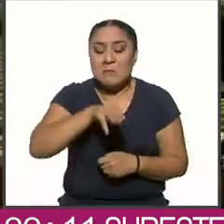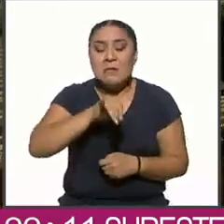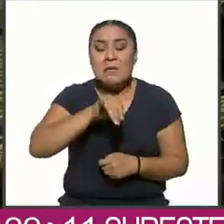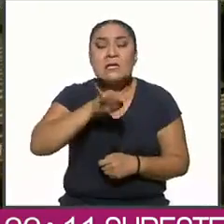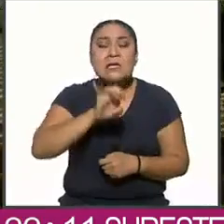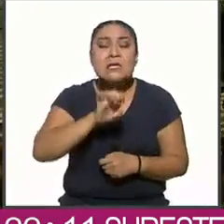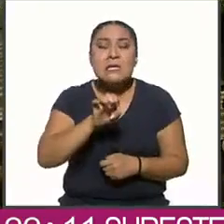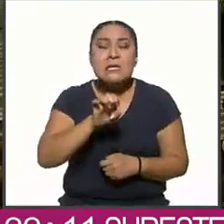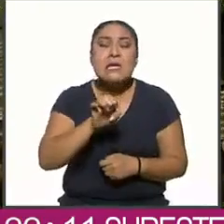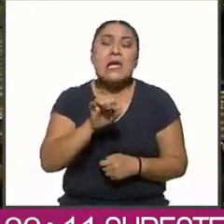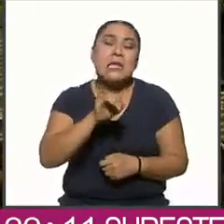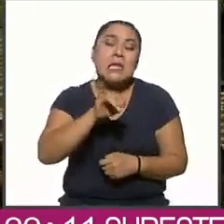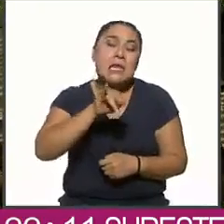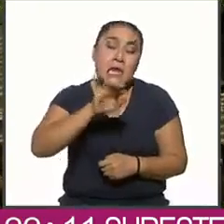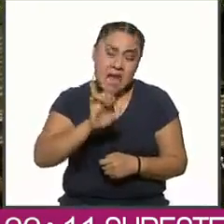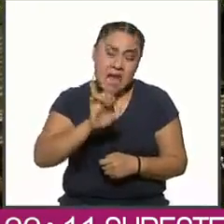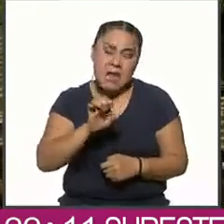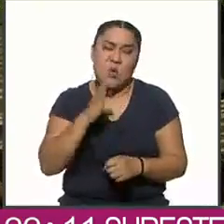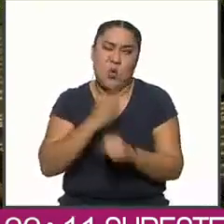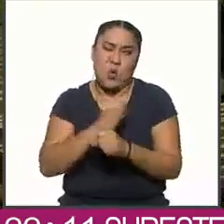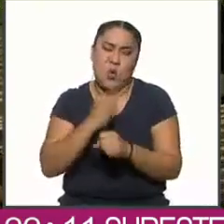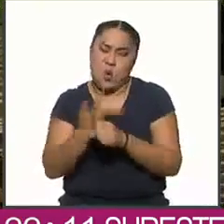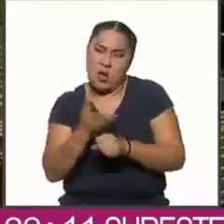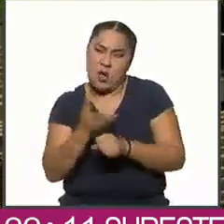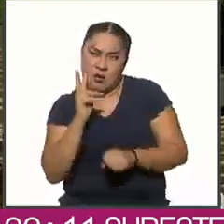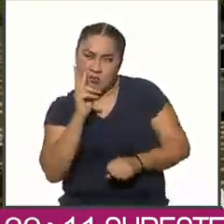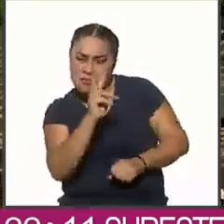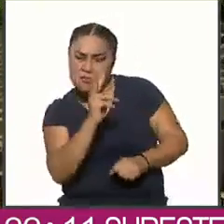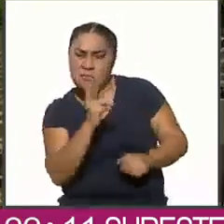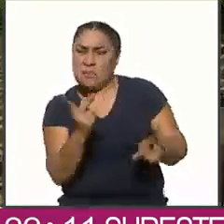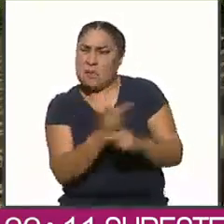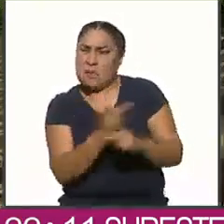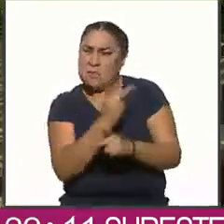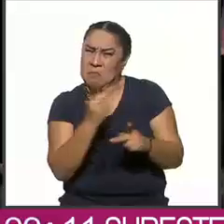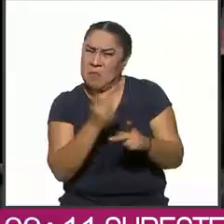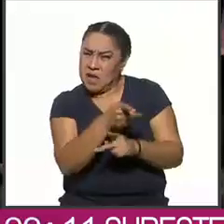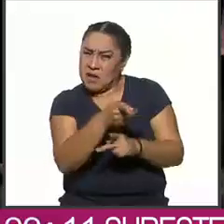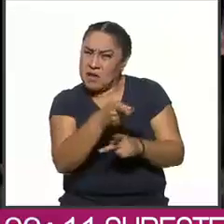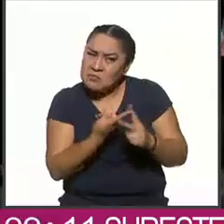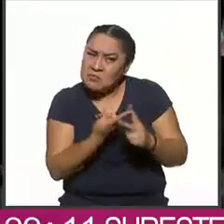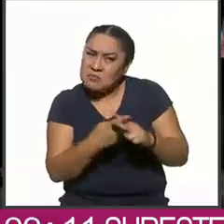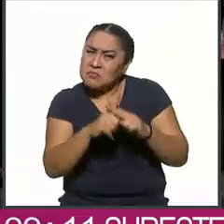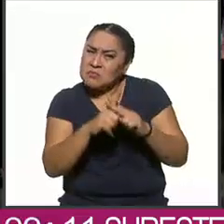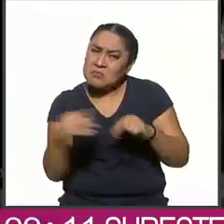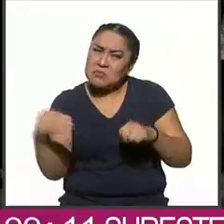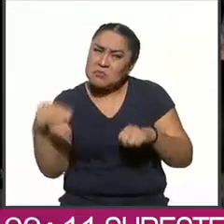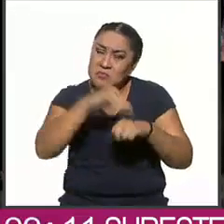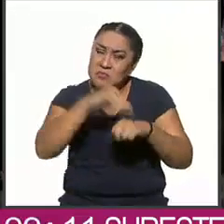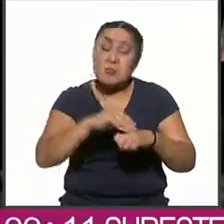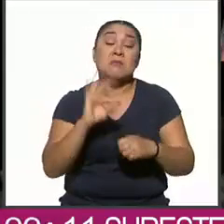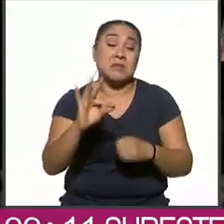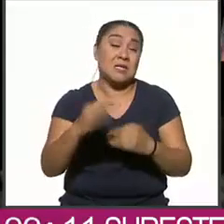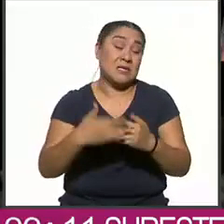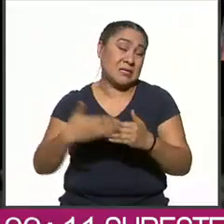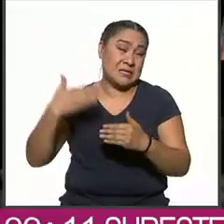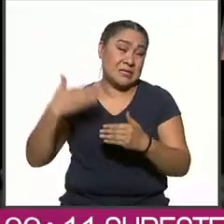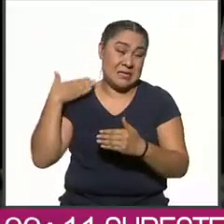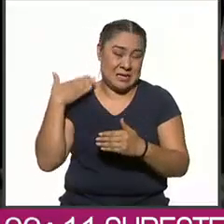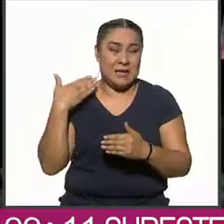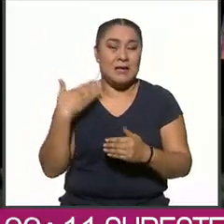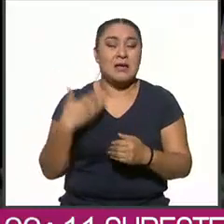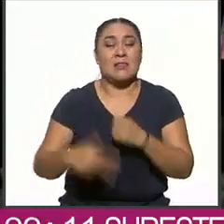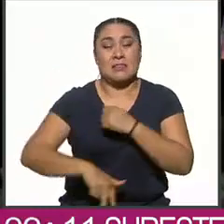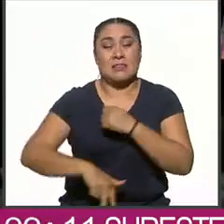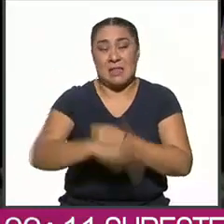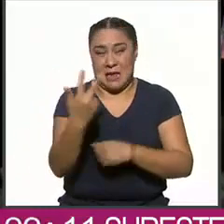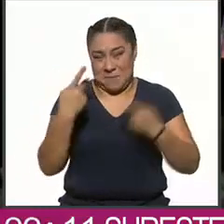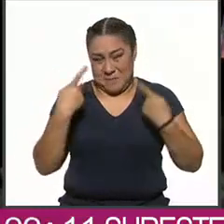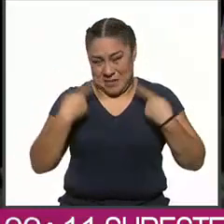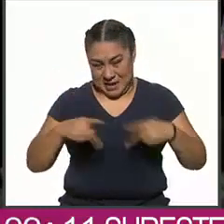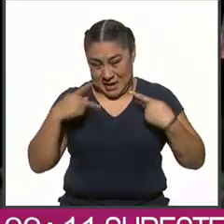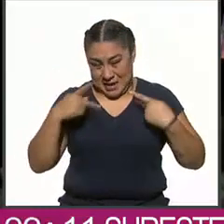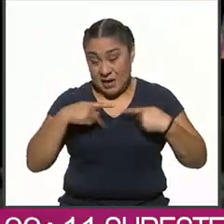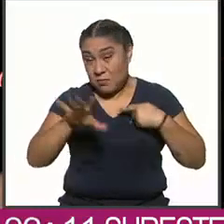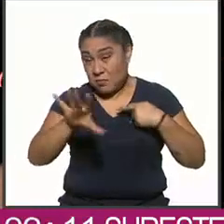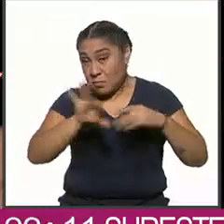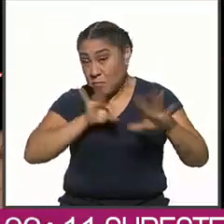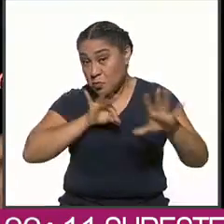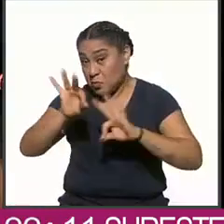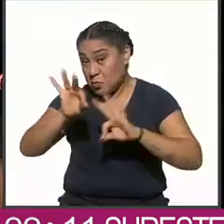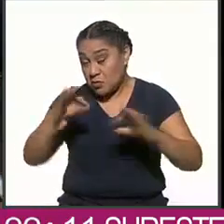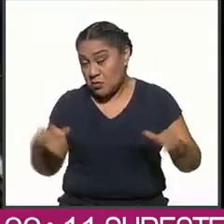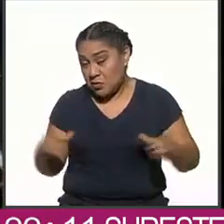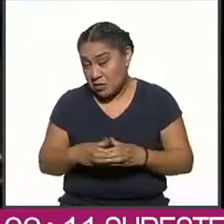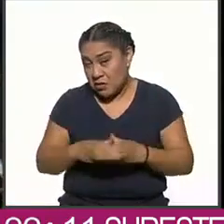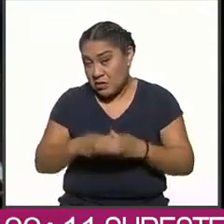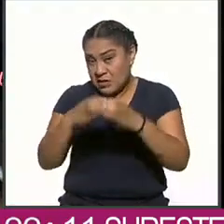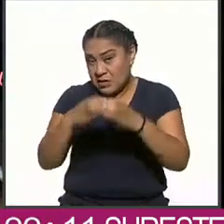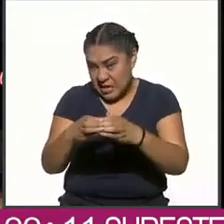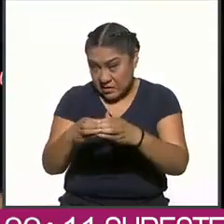el cual ya ha generado polémica desde su nacimiento, pues el pasado de las 13 personas que lo conformarán pone